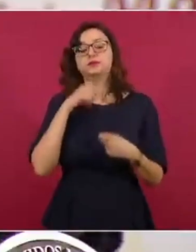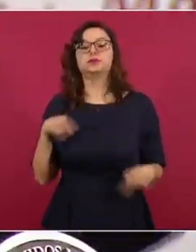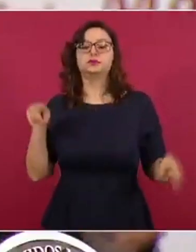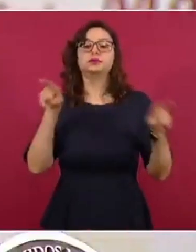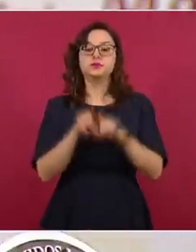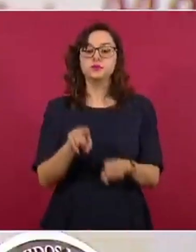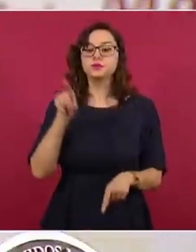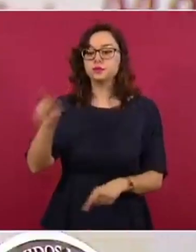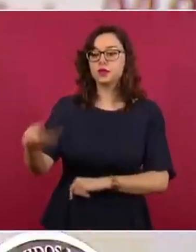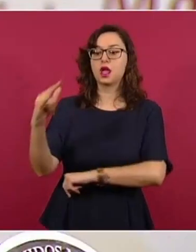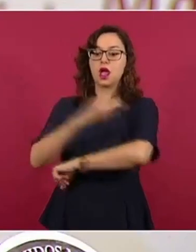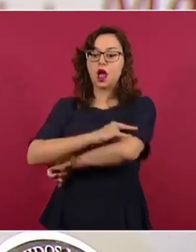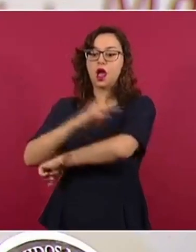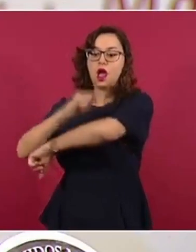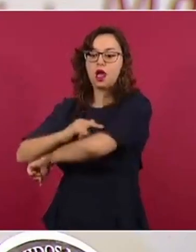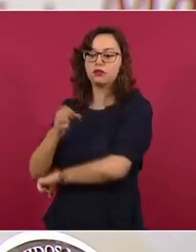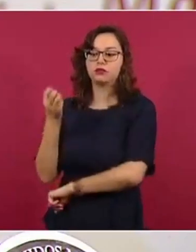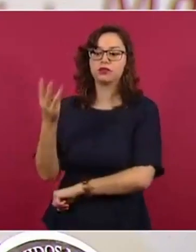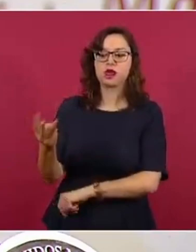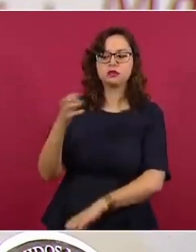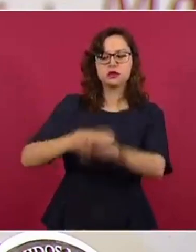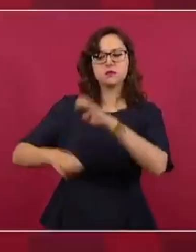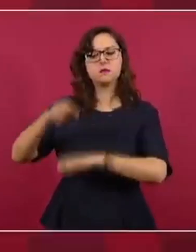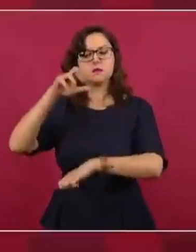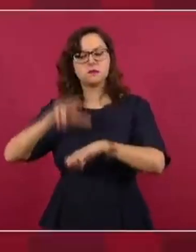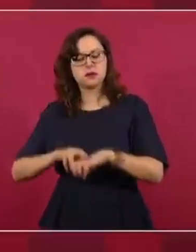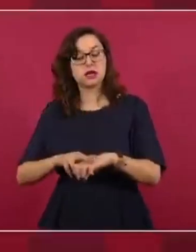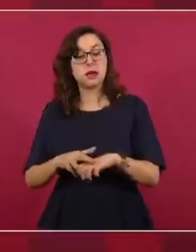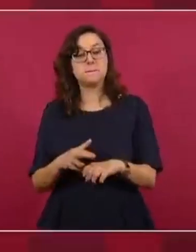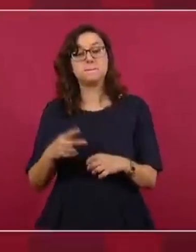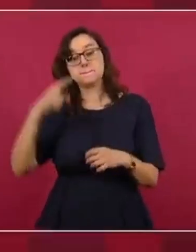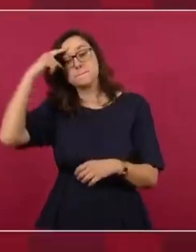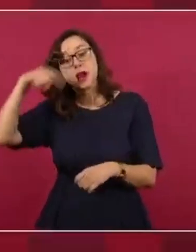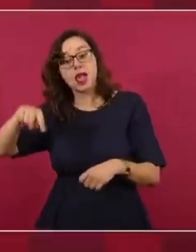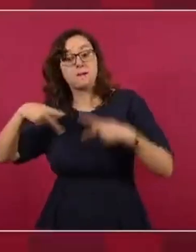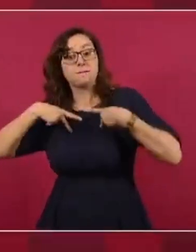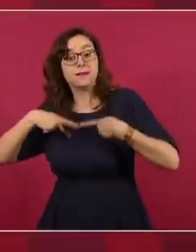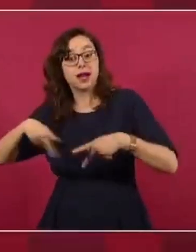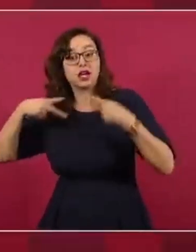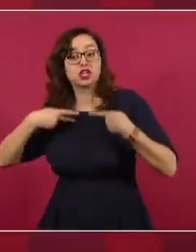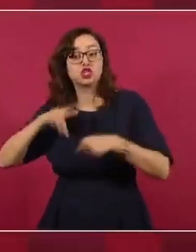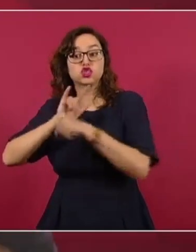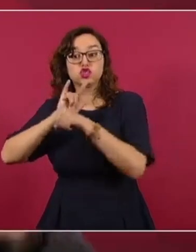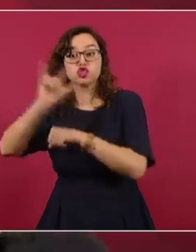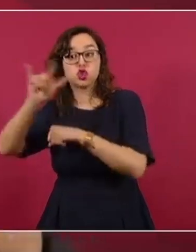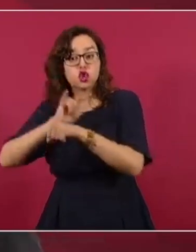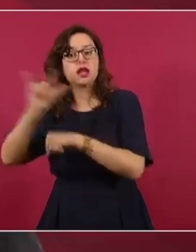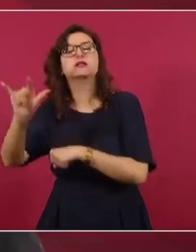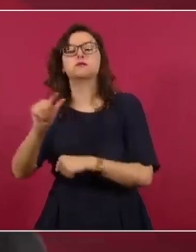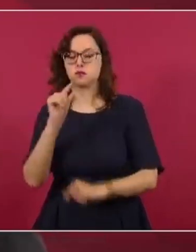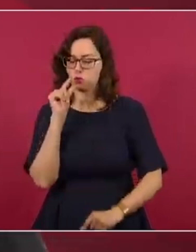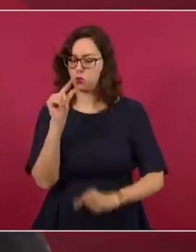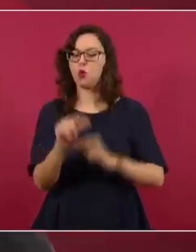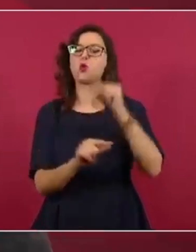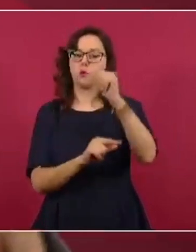aumentar el número de operaciones hacia y desde el aeropuerto Felipe Ángeles. Si mal no recuerdo, el 15